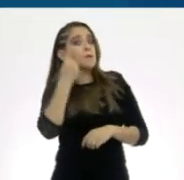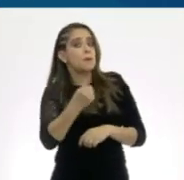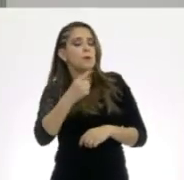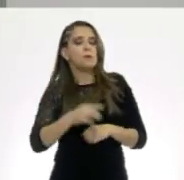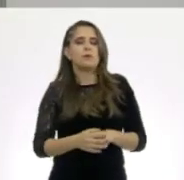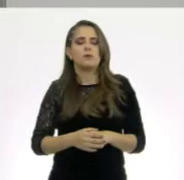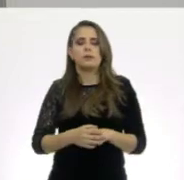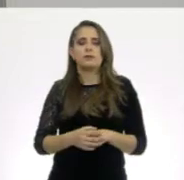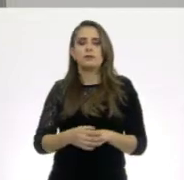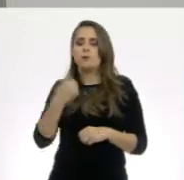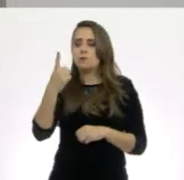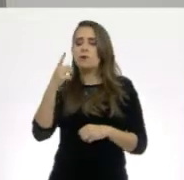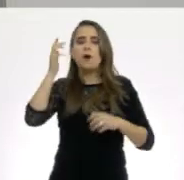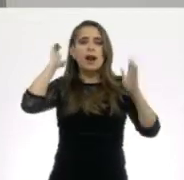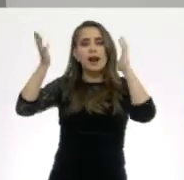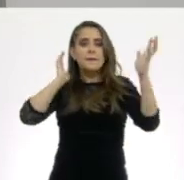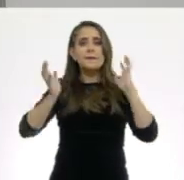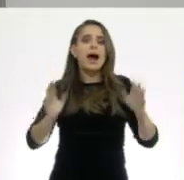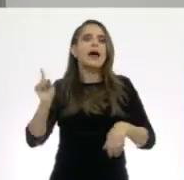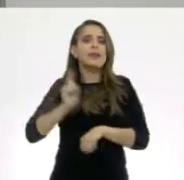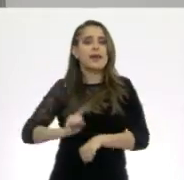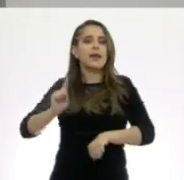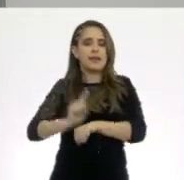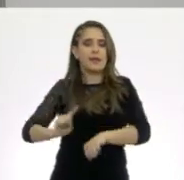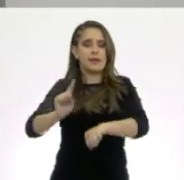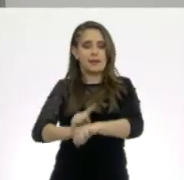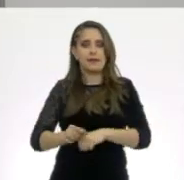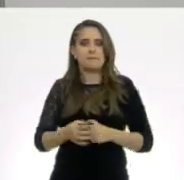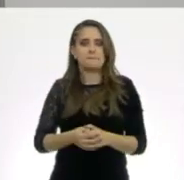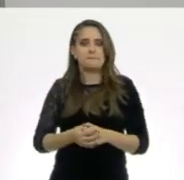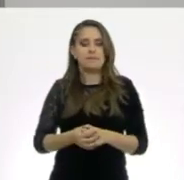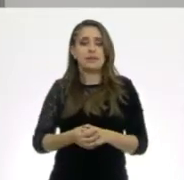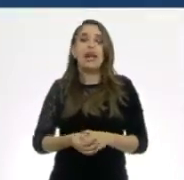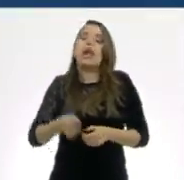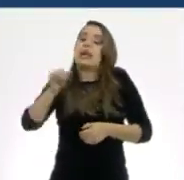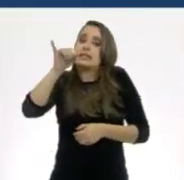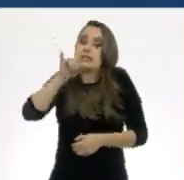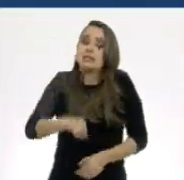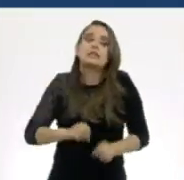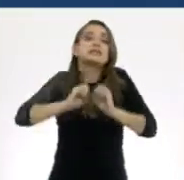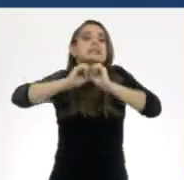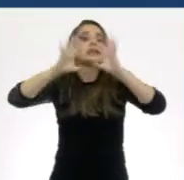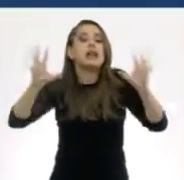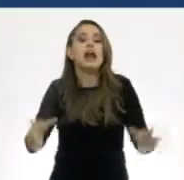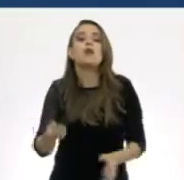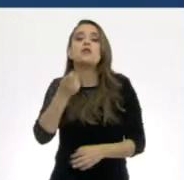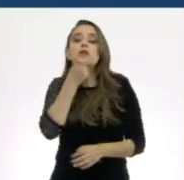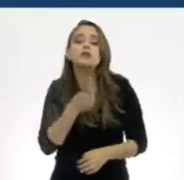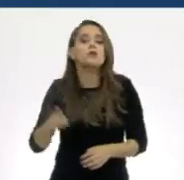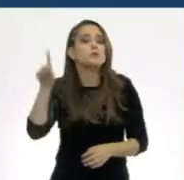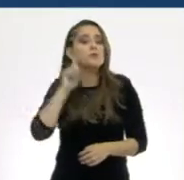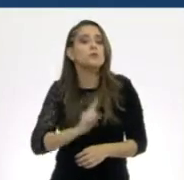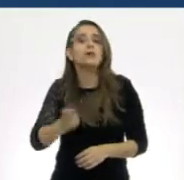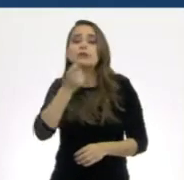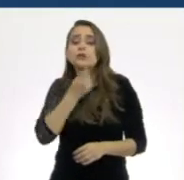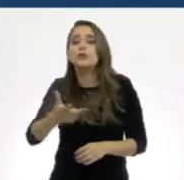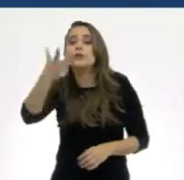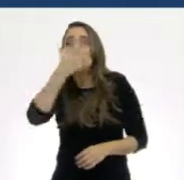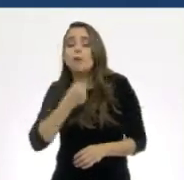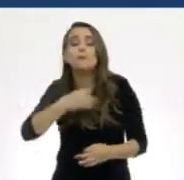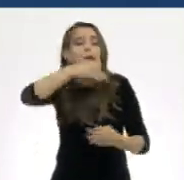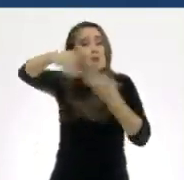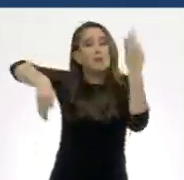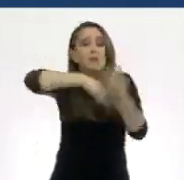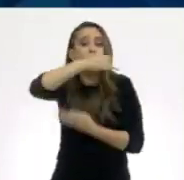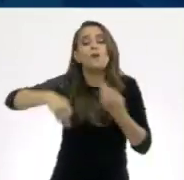Dice... Bañarse diario. ¡Ah, claro! Las niñas y los niños debemos